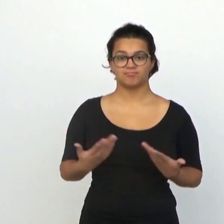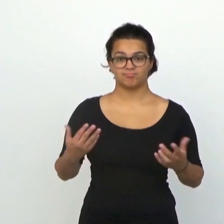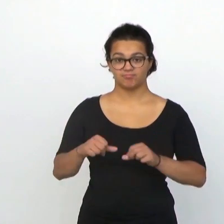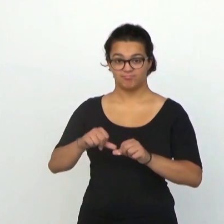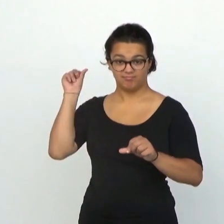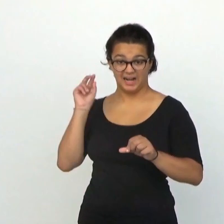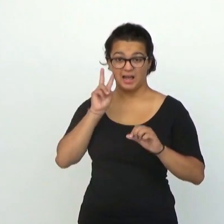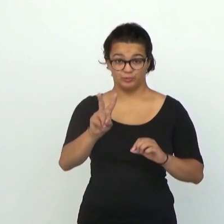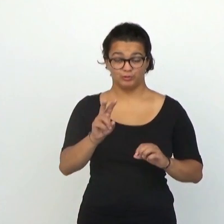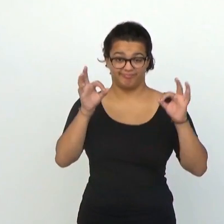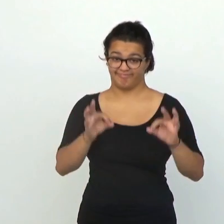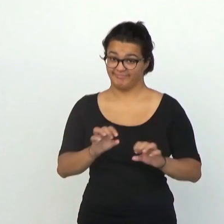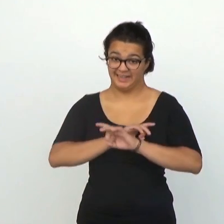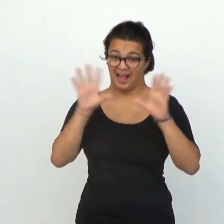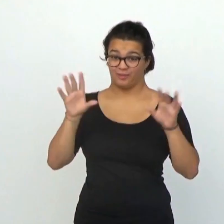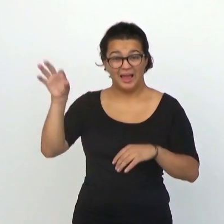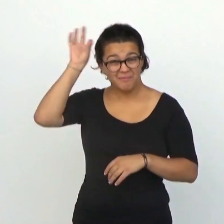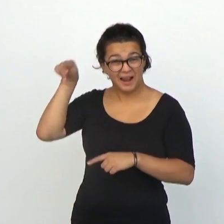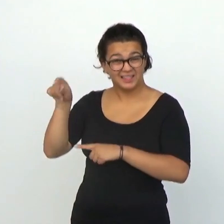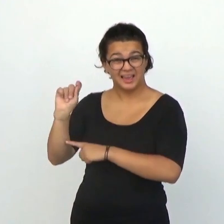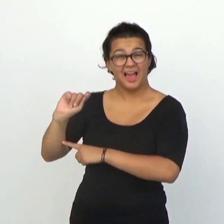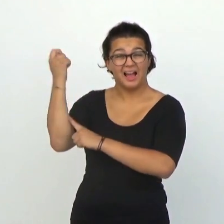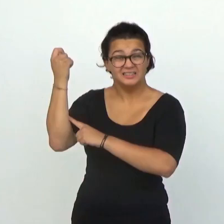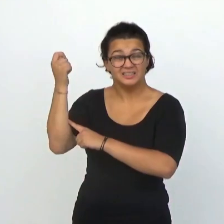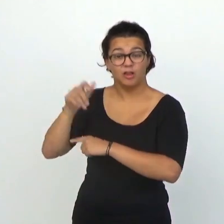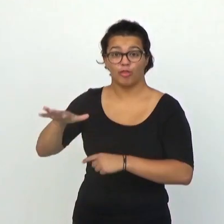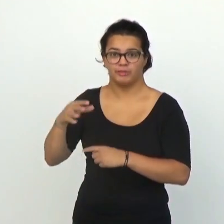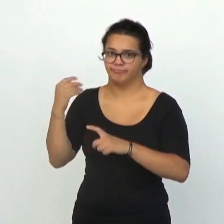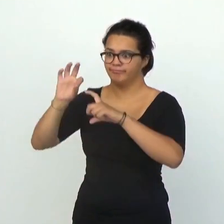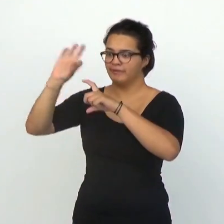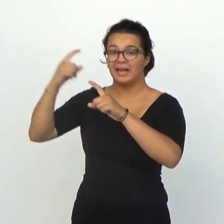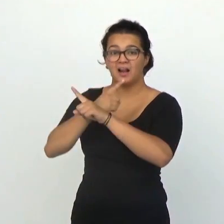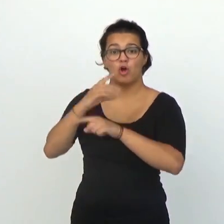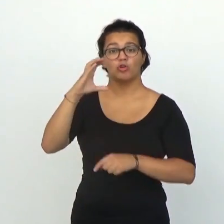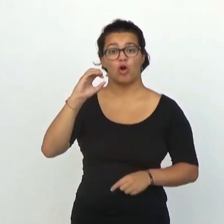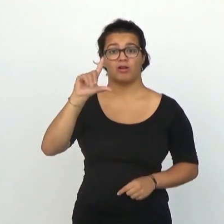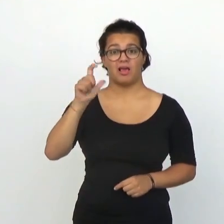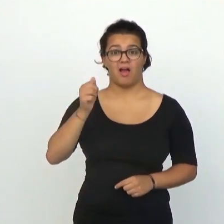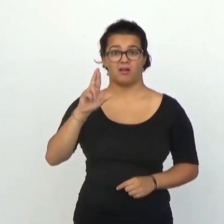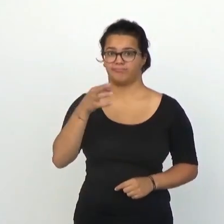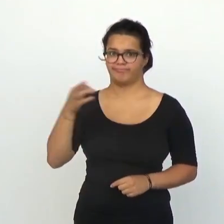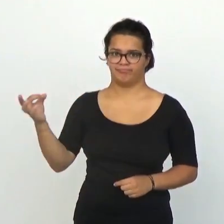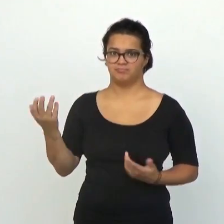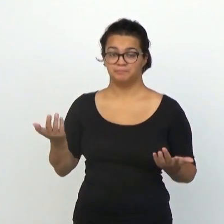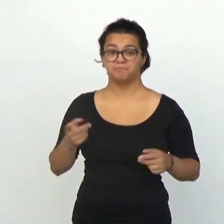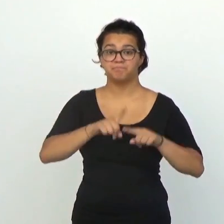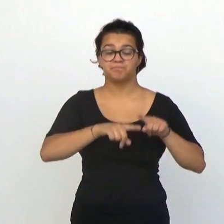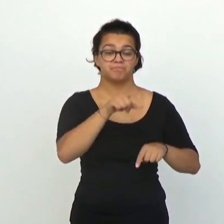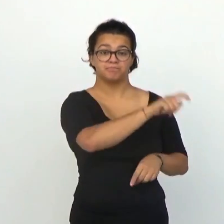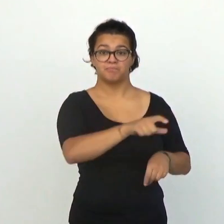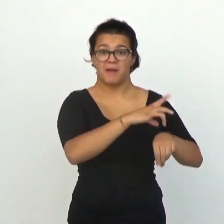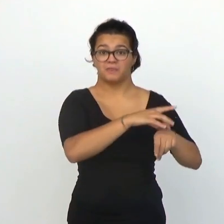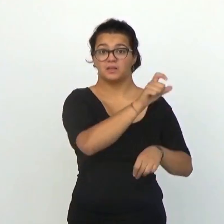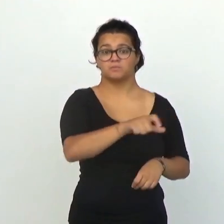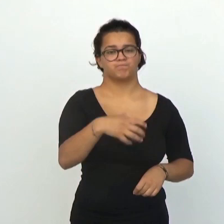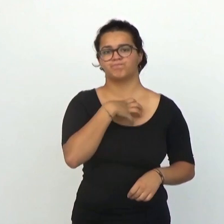por lo que hemos visto hasta ahora queda claro que el éxito de los implantes cocleares radica en la integridad